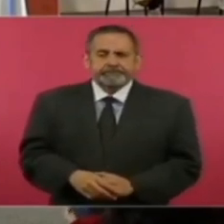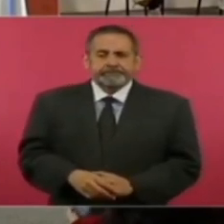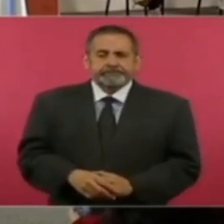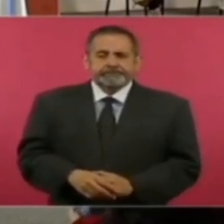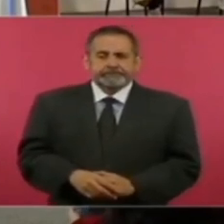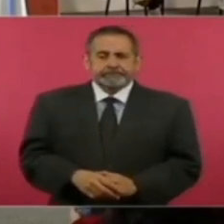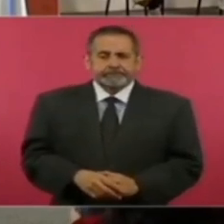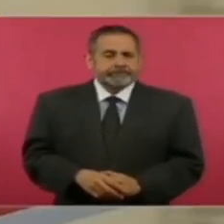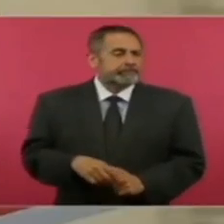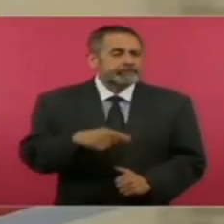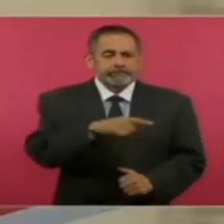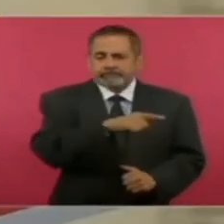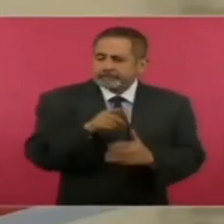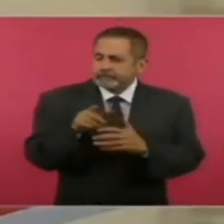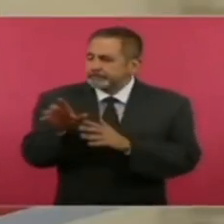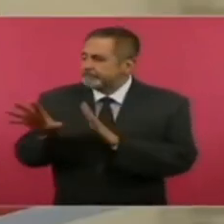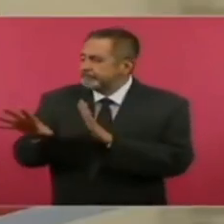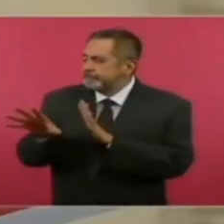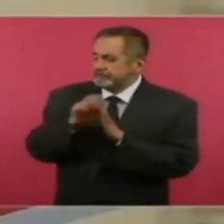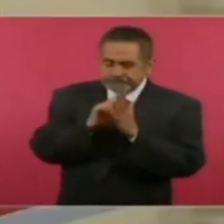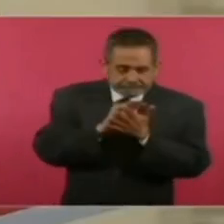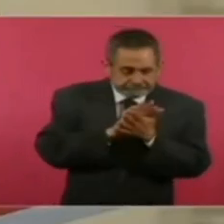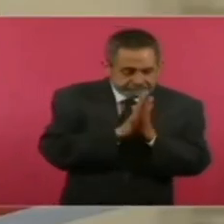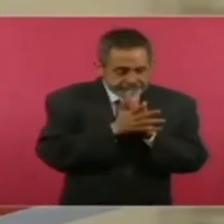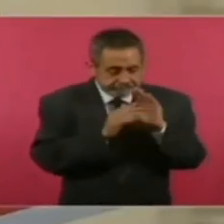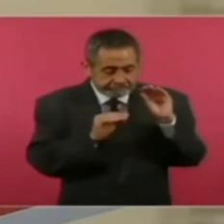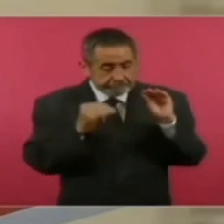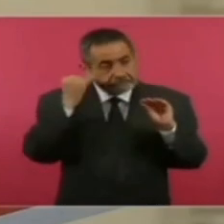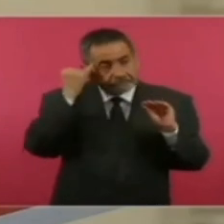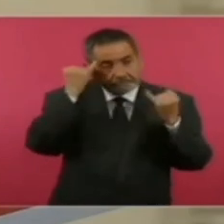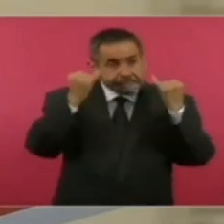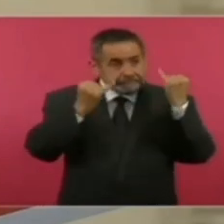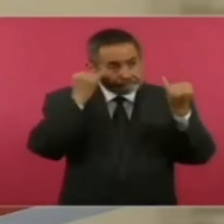porque tienen ellos que hacer esto